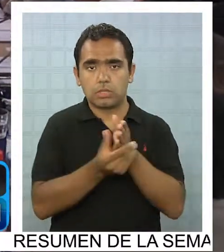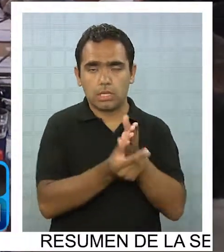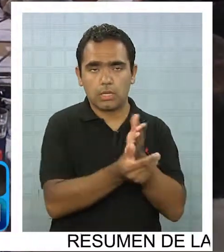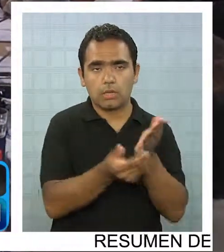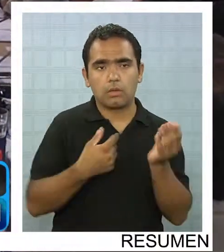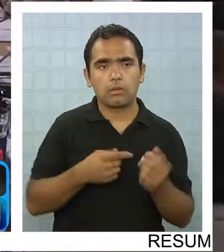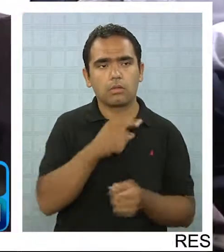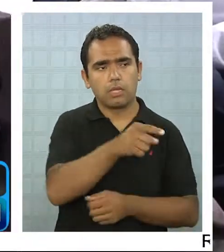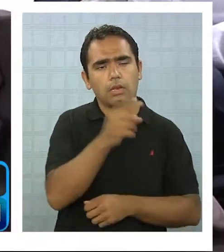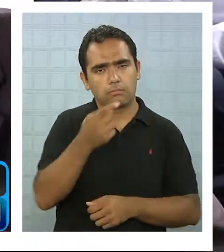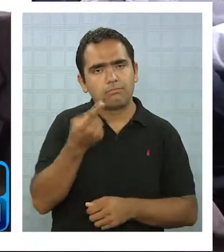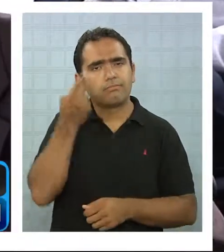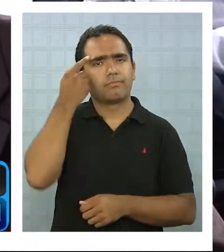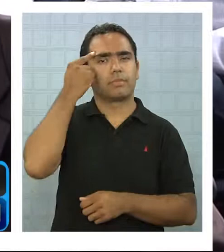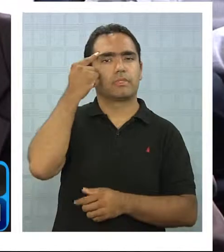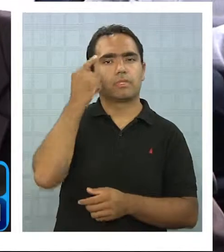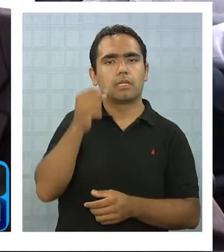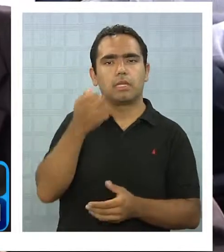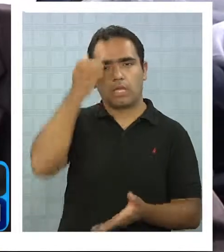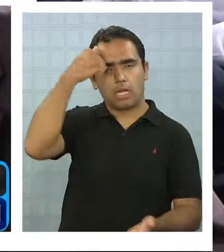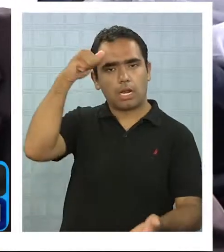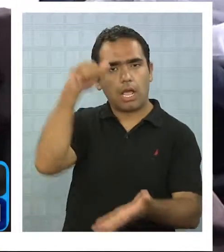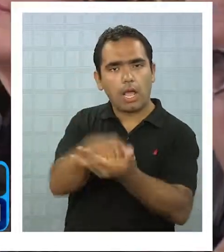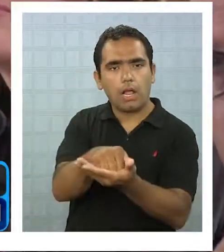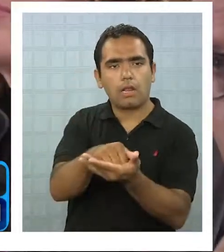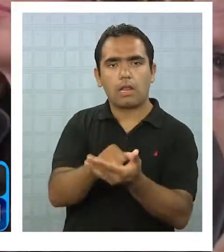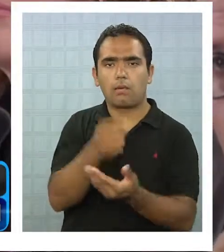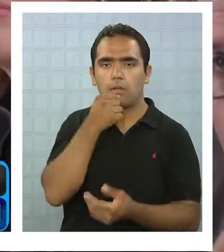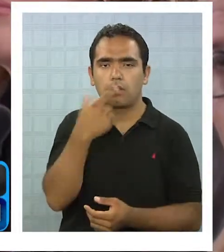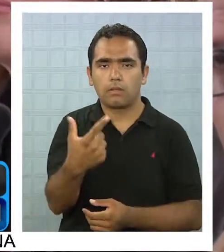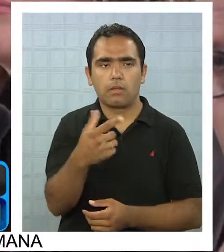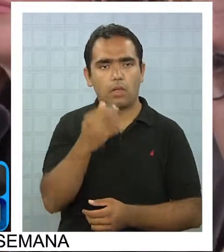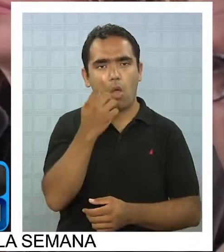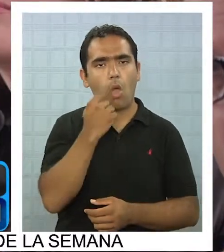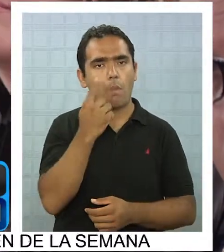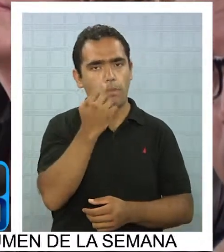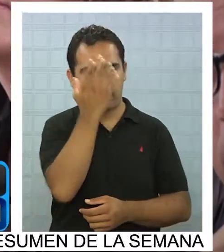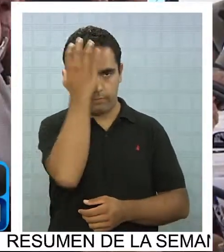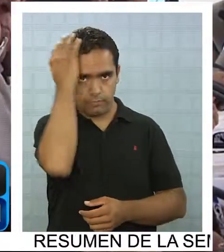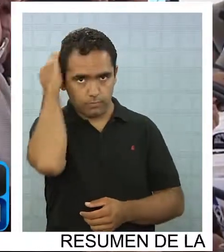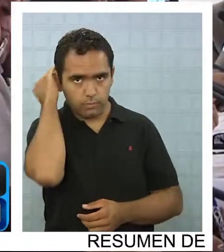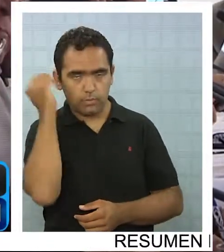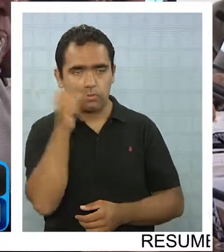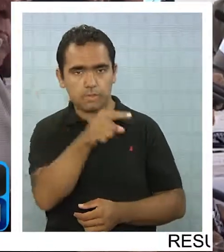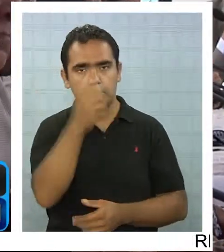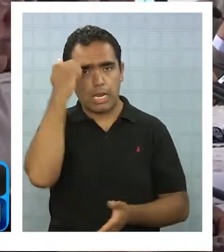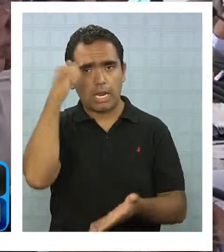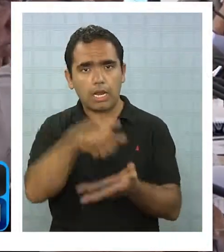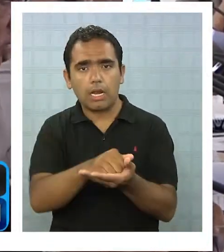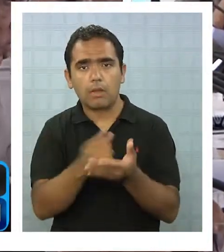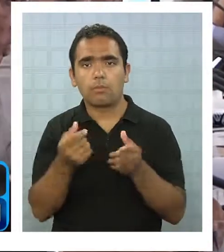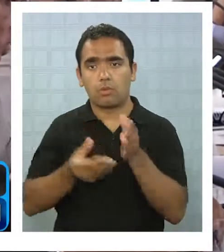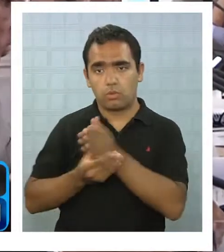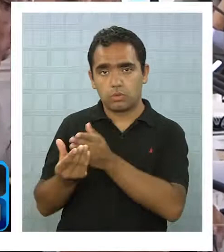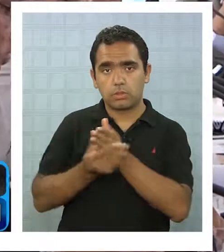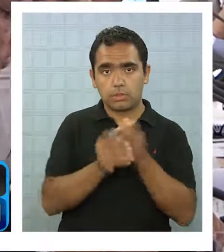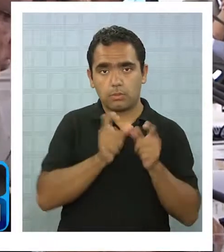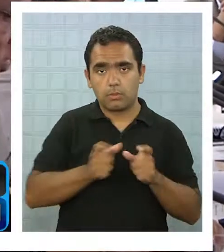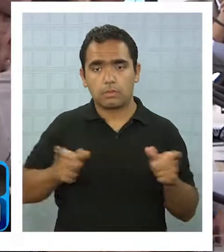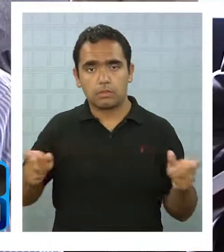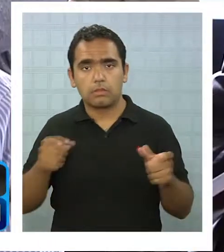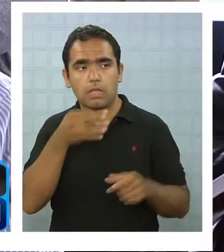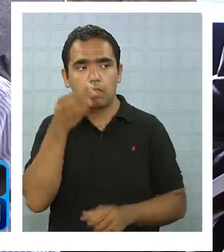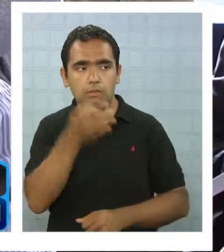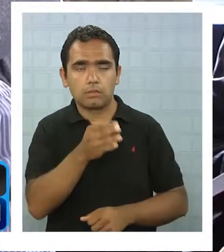para que recapacite y presente una querella en contra del senador Fulvio Rossi, una querella que según los miembros del Consejo